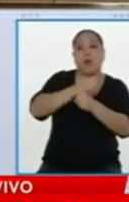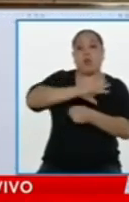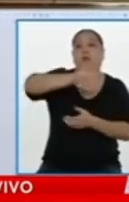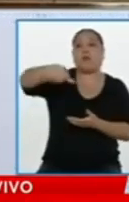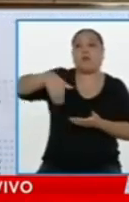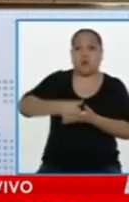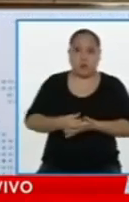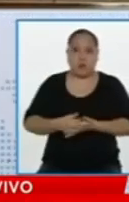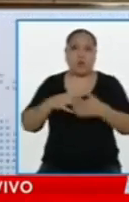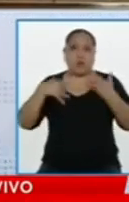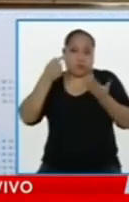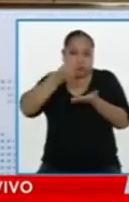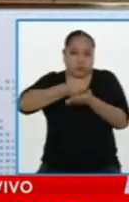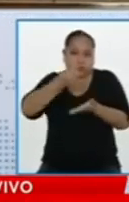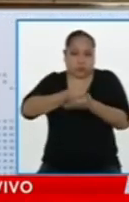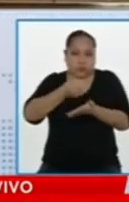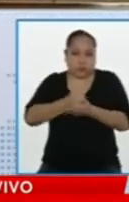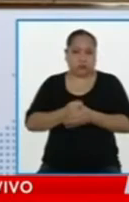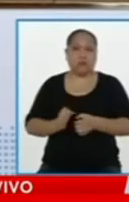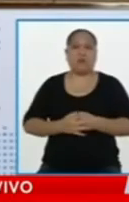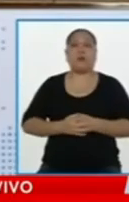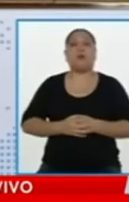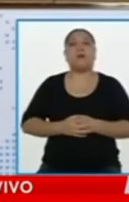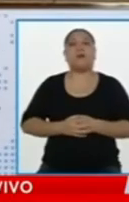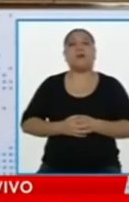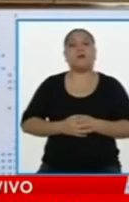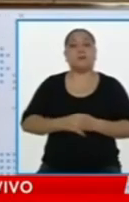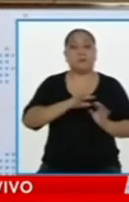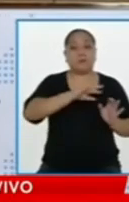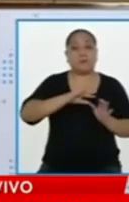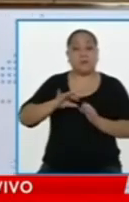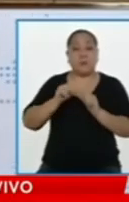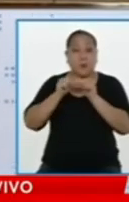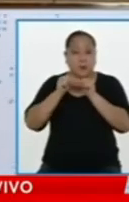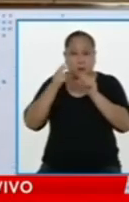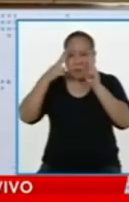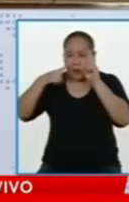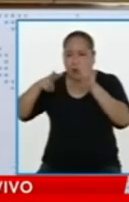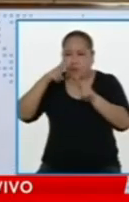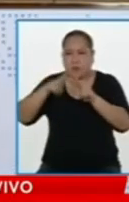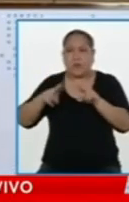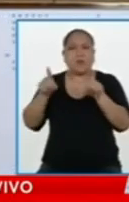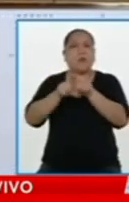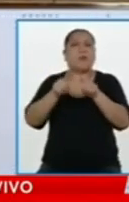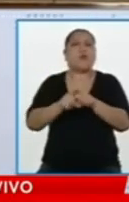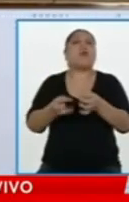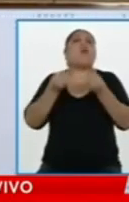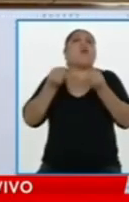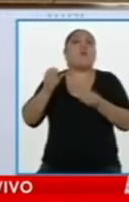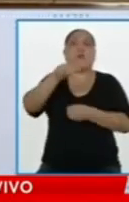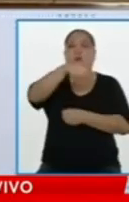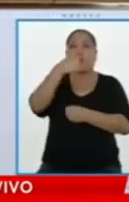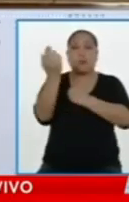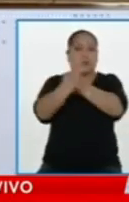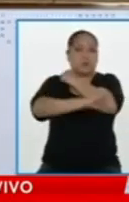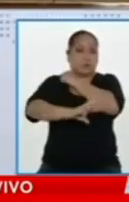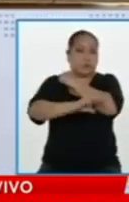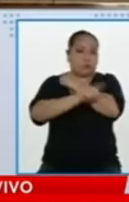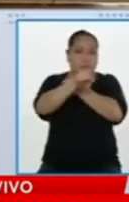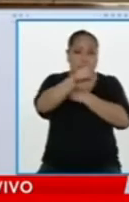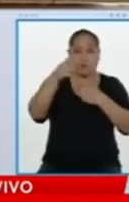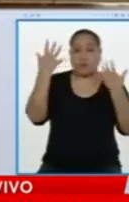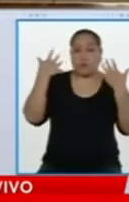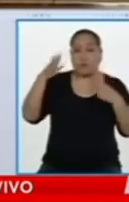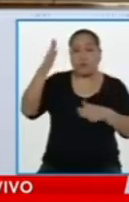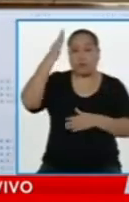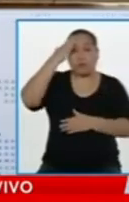a enmarcarlos, ¿no? Porque ni siquiera movilizaron los recursos de las fuerzas policiales y las fuerzas armadas para tragar a